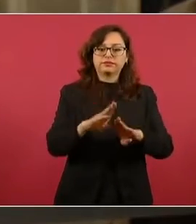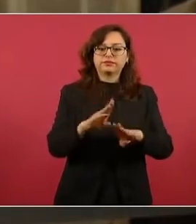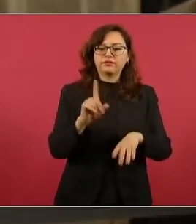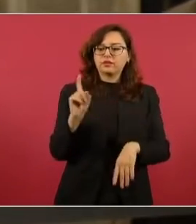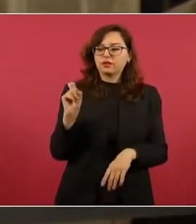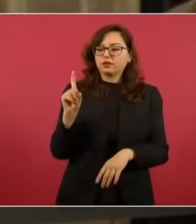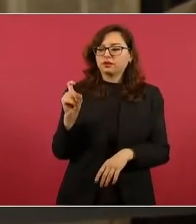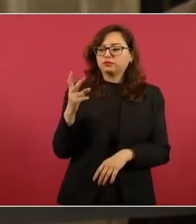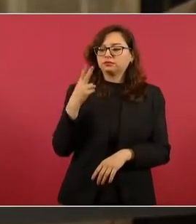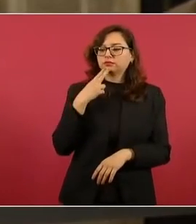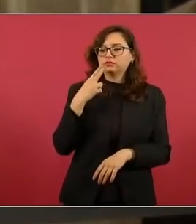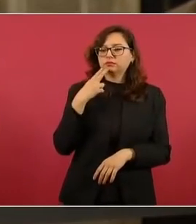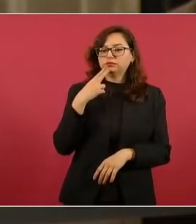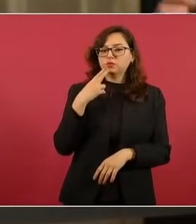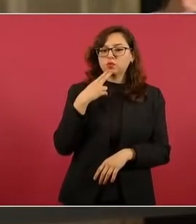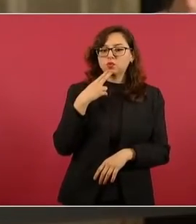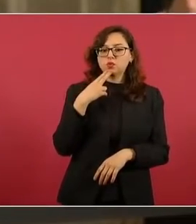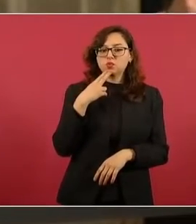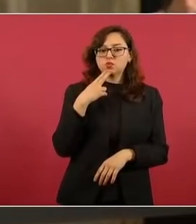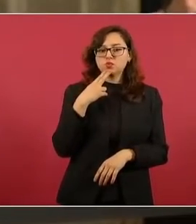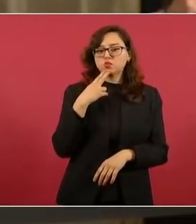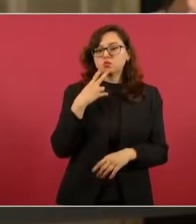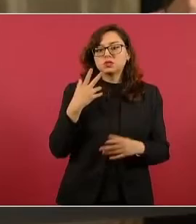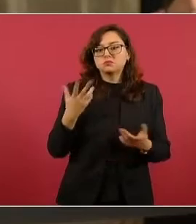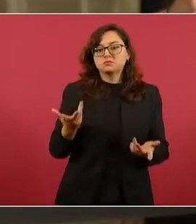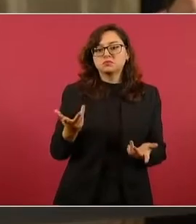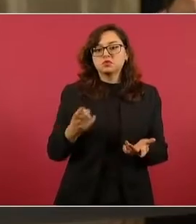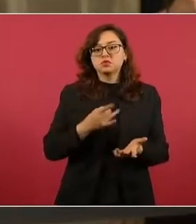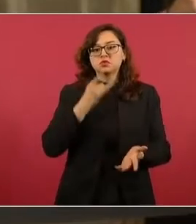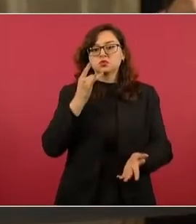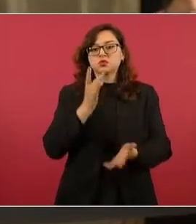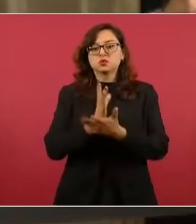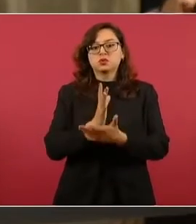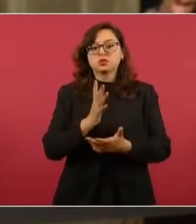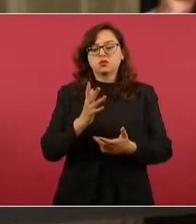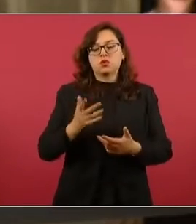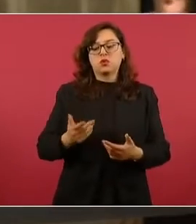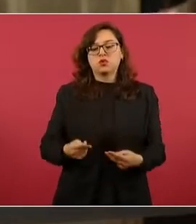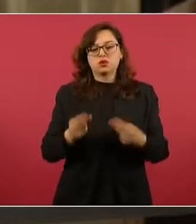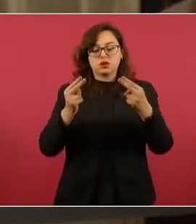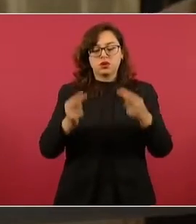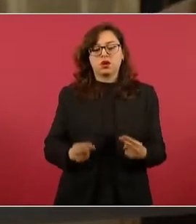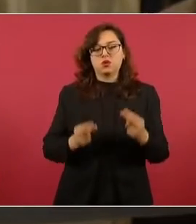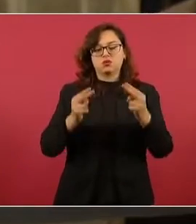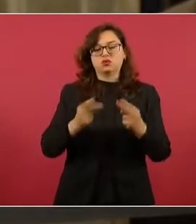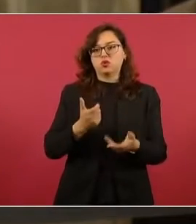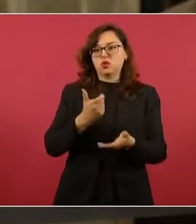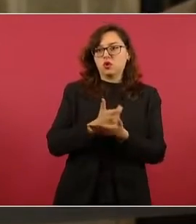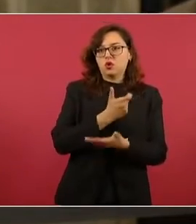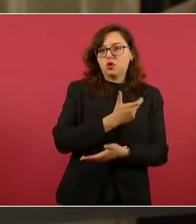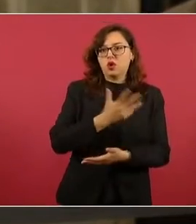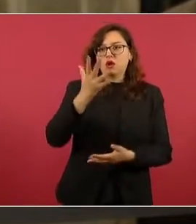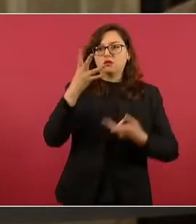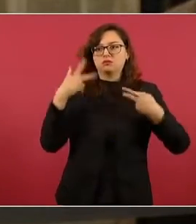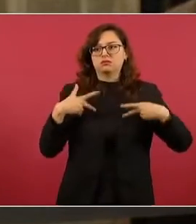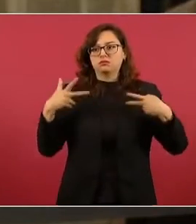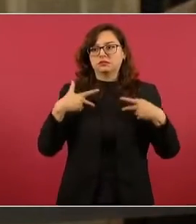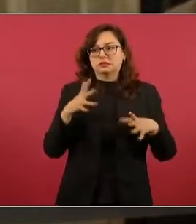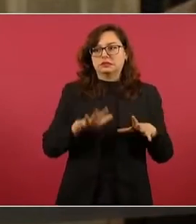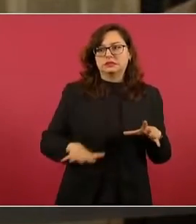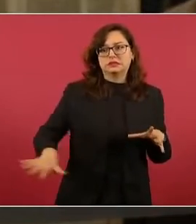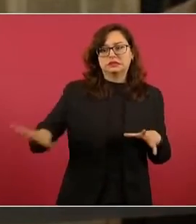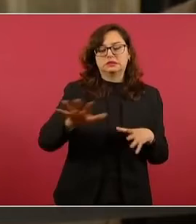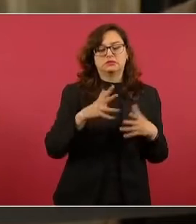concesiones para uso especulativo y esto perjudica al final al pueblo, presidente. La pregunta